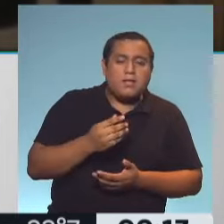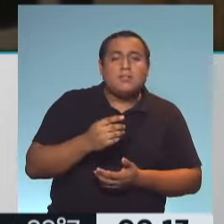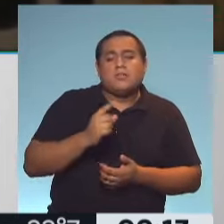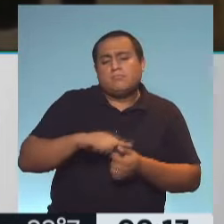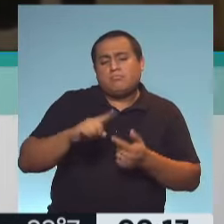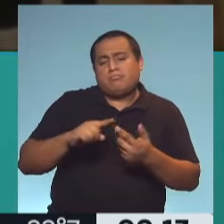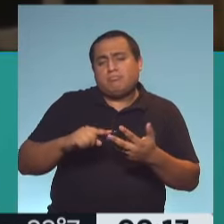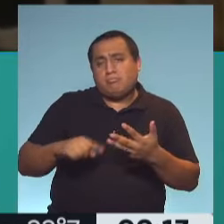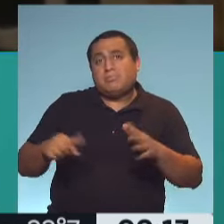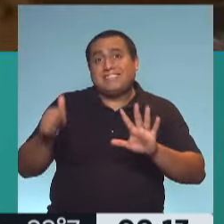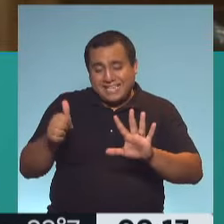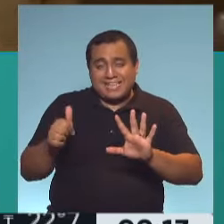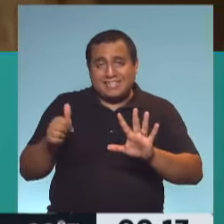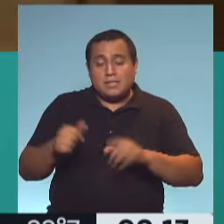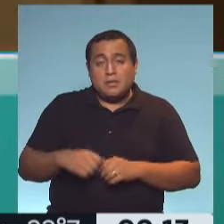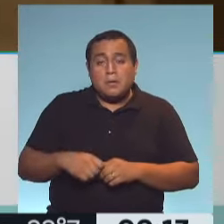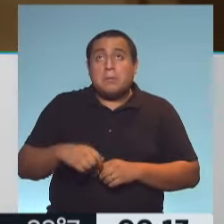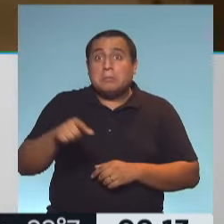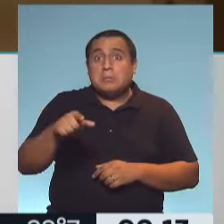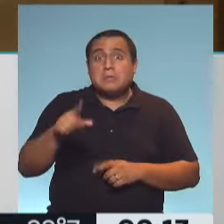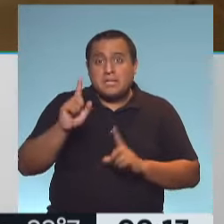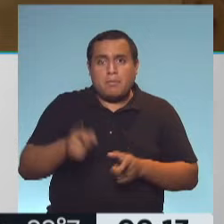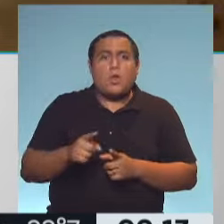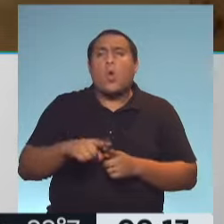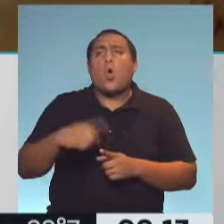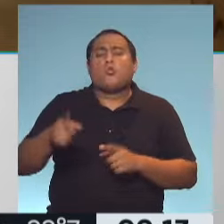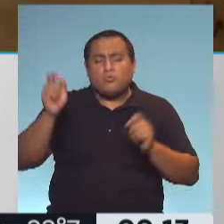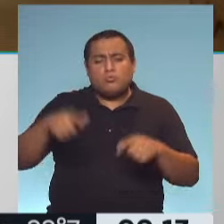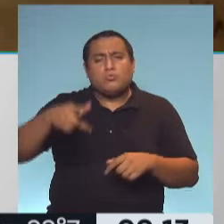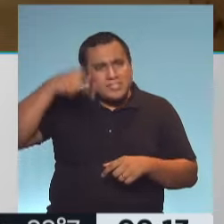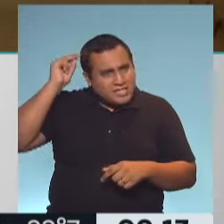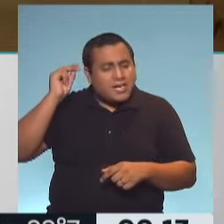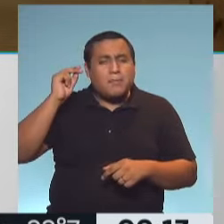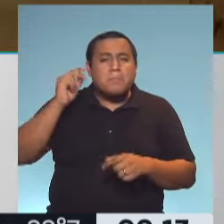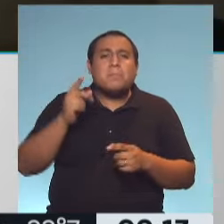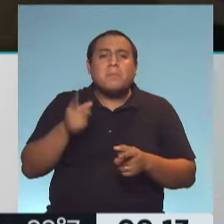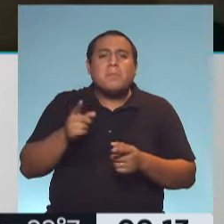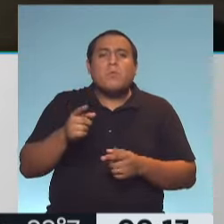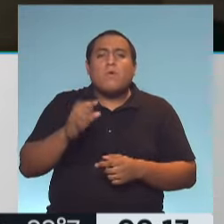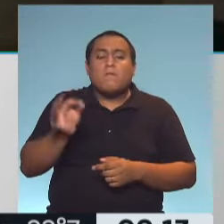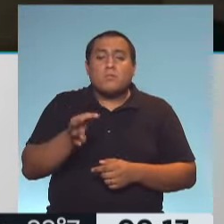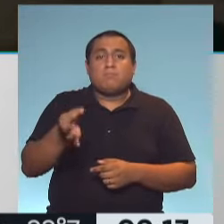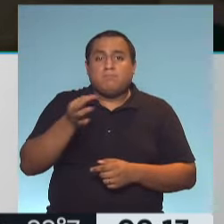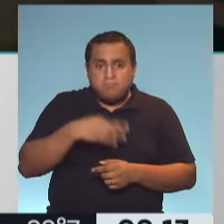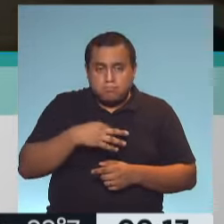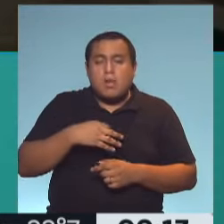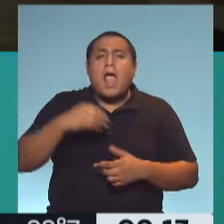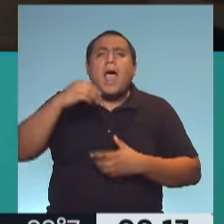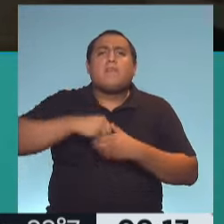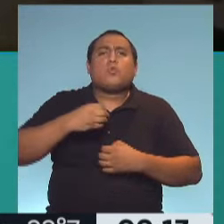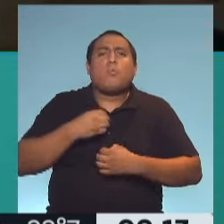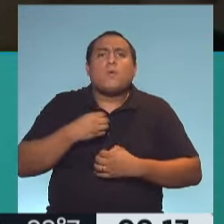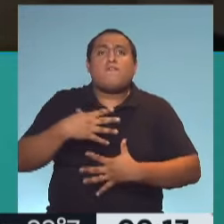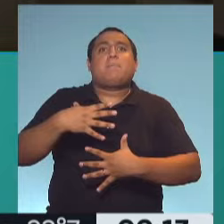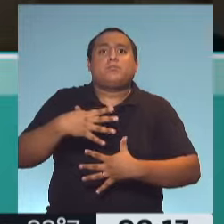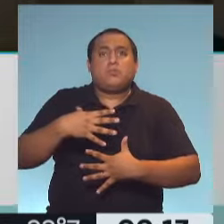Además, hay variantes que también ya se ha establecido que están, especialmente en Chile, como es este síndrome inflamatorio multisistémico que ha